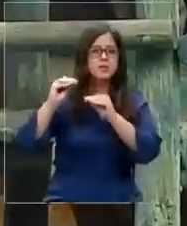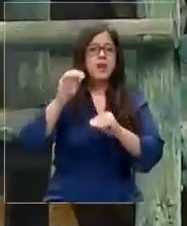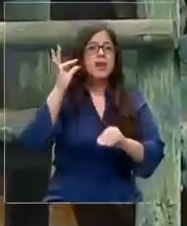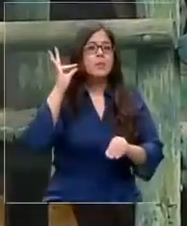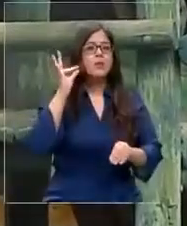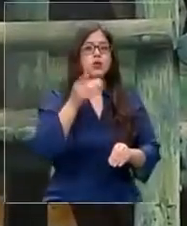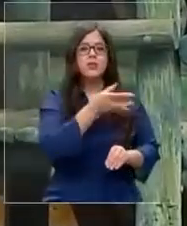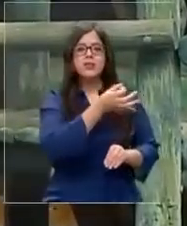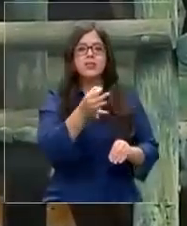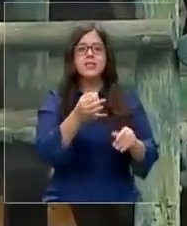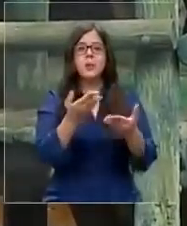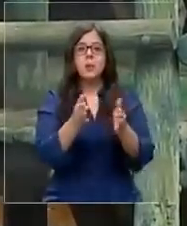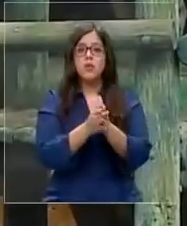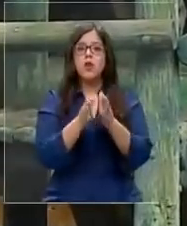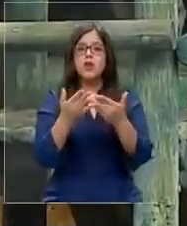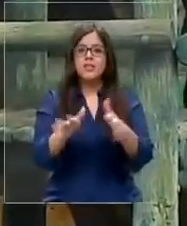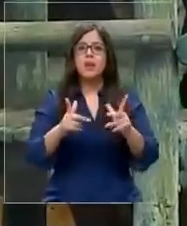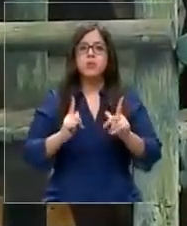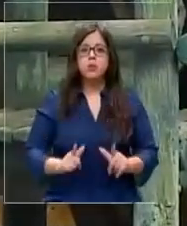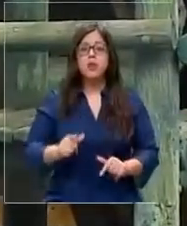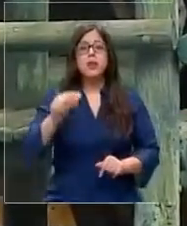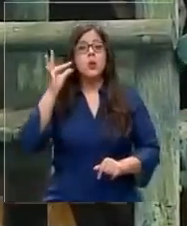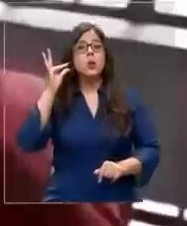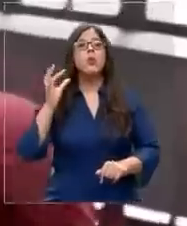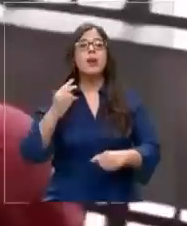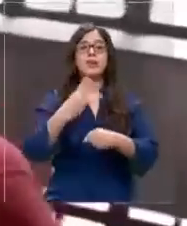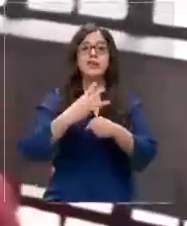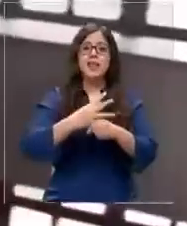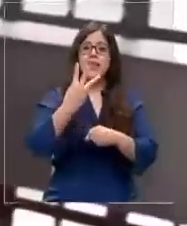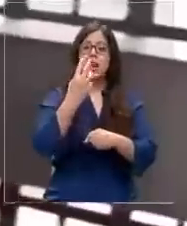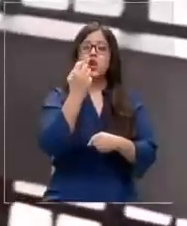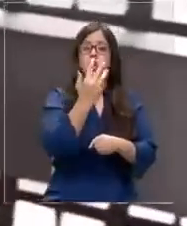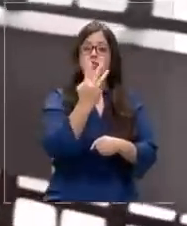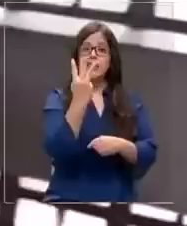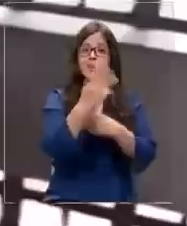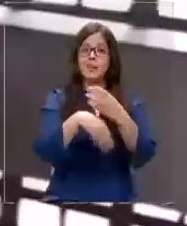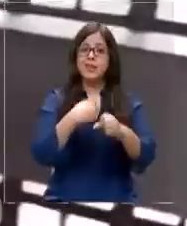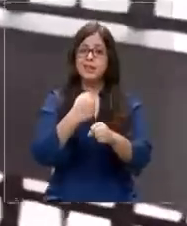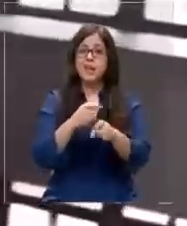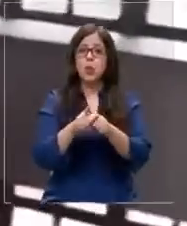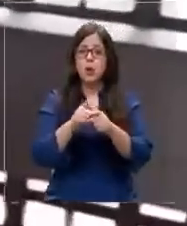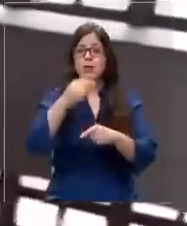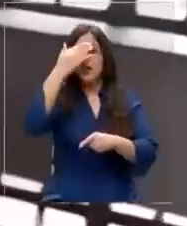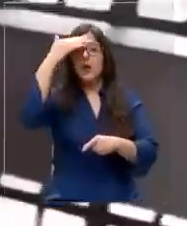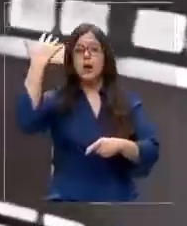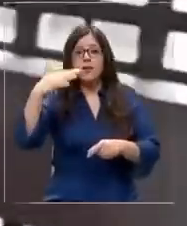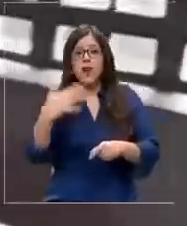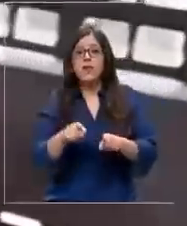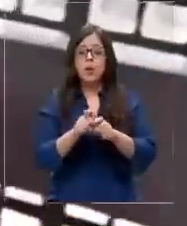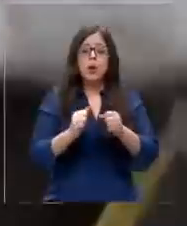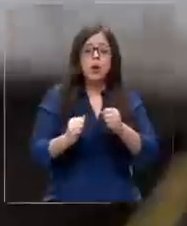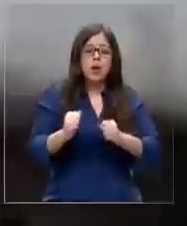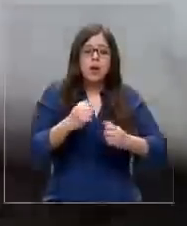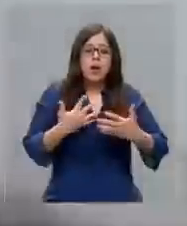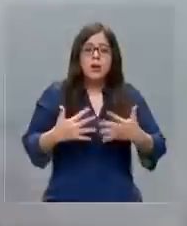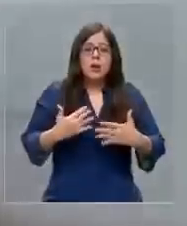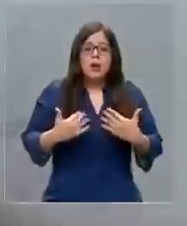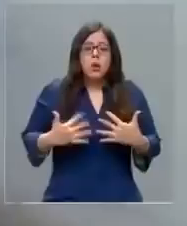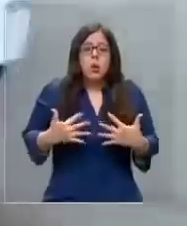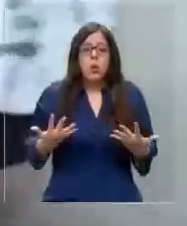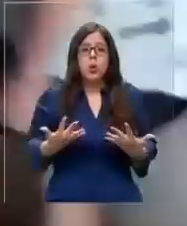Una señora de 93 años, con tercianas, con fiebre. Gracias a los vecinos tuvieron que bajarla en una silla, más de siete pisos.